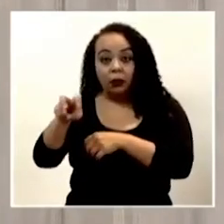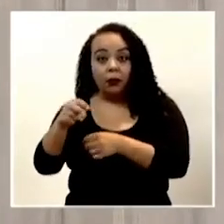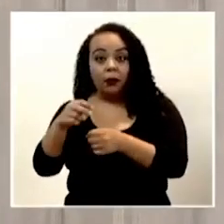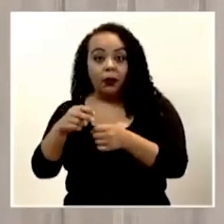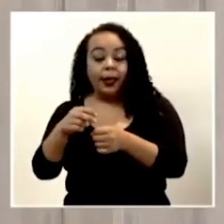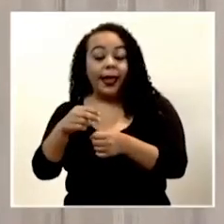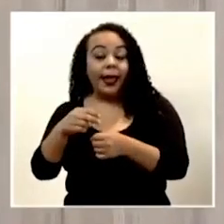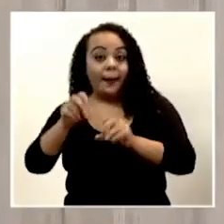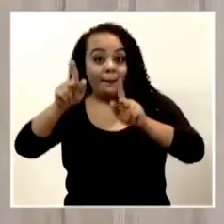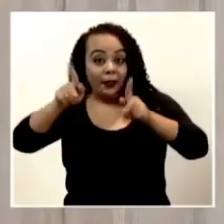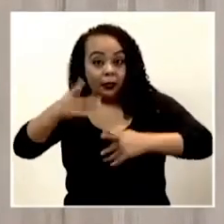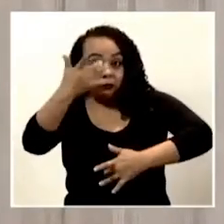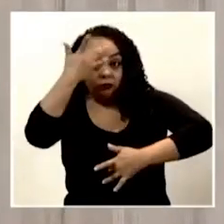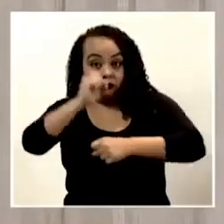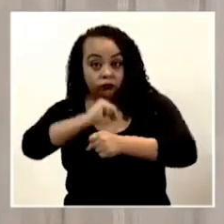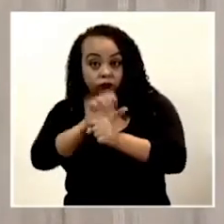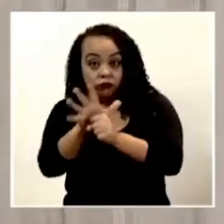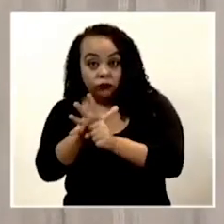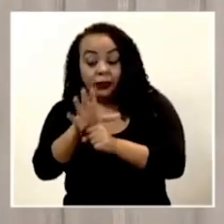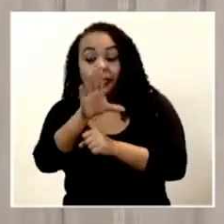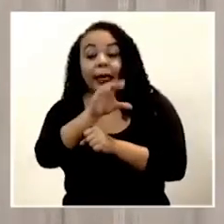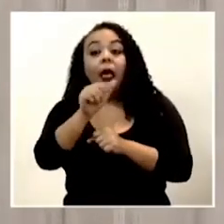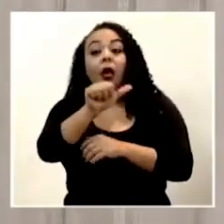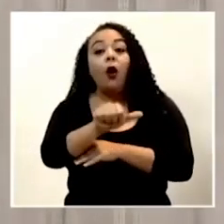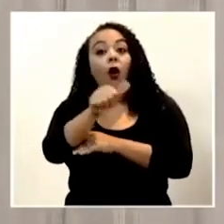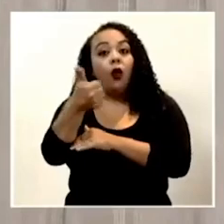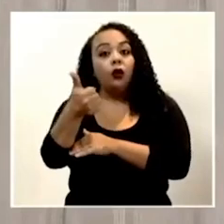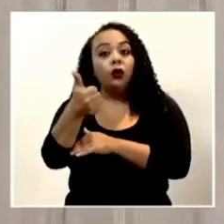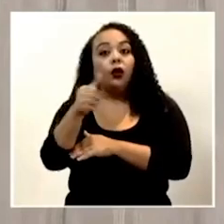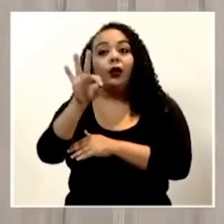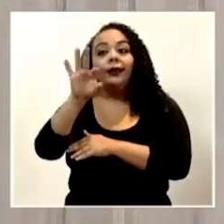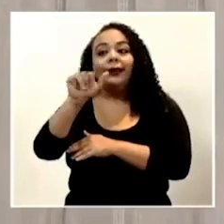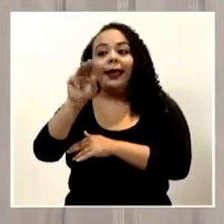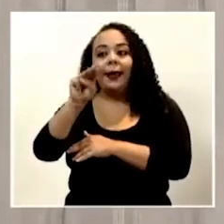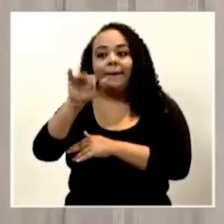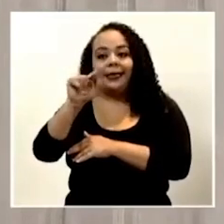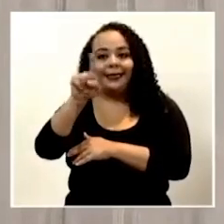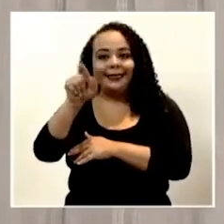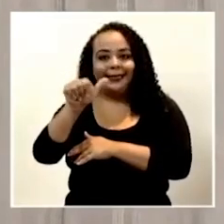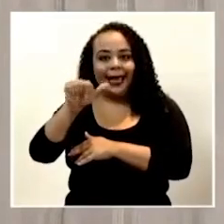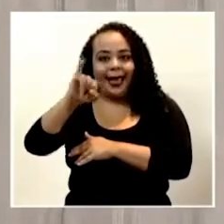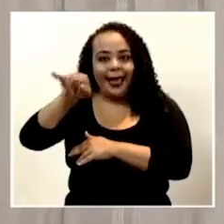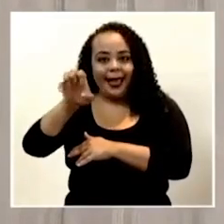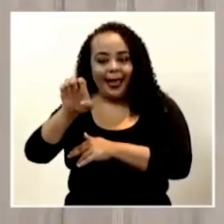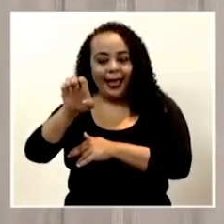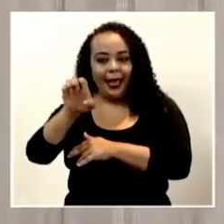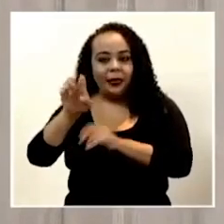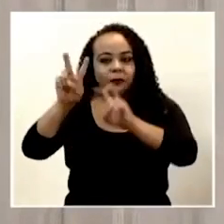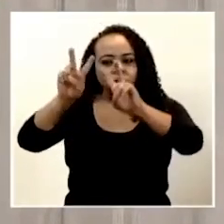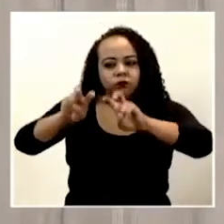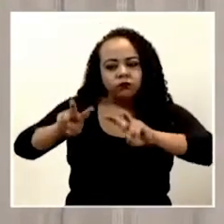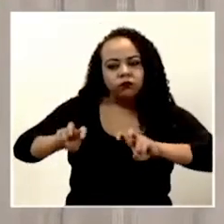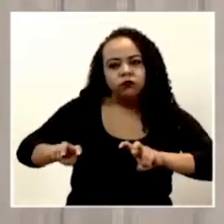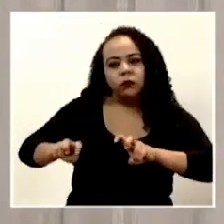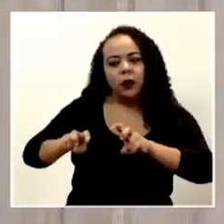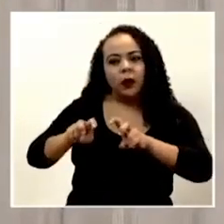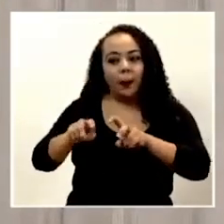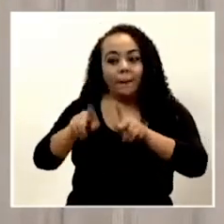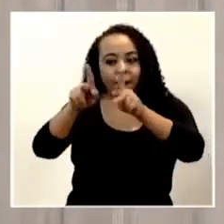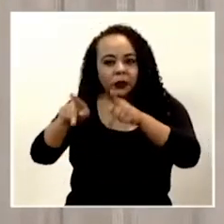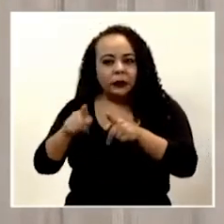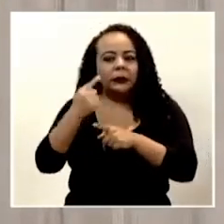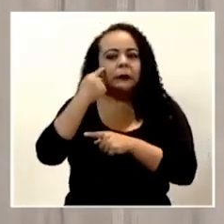COVID-19 y el otro es sobre tamizaje de muestreo de pacientes de